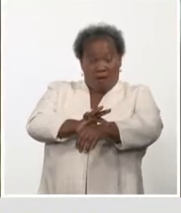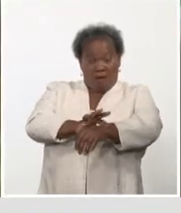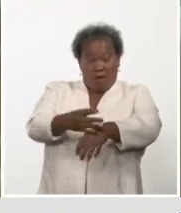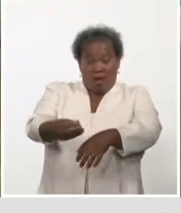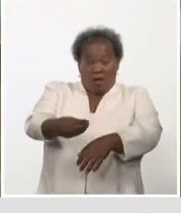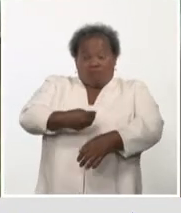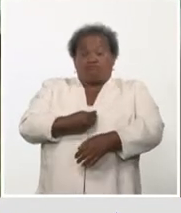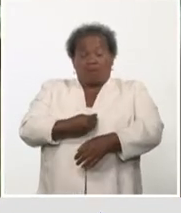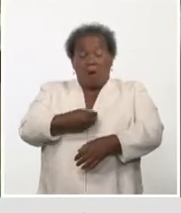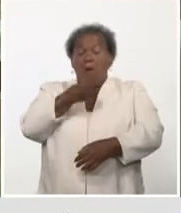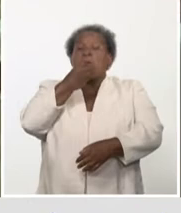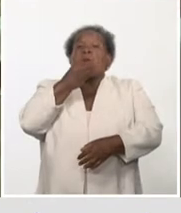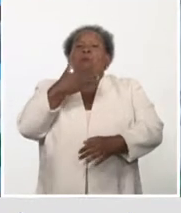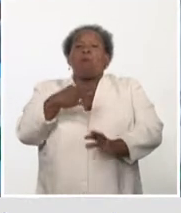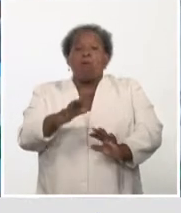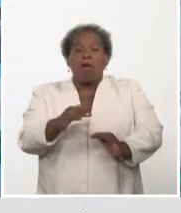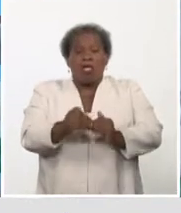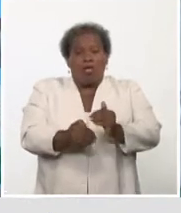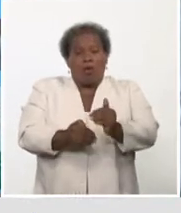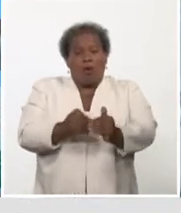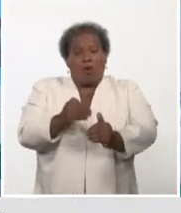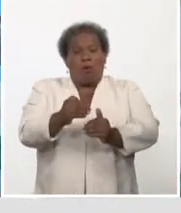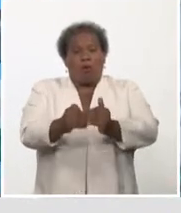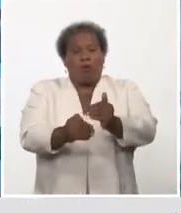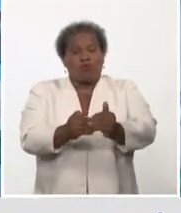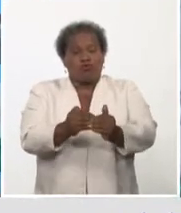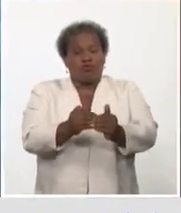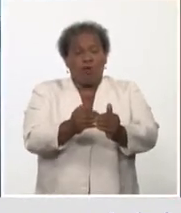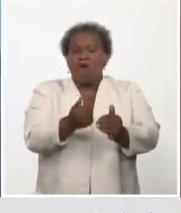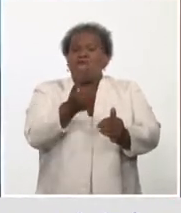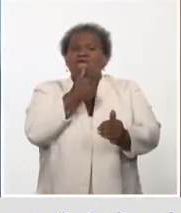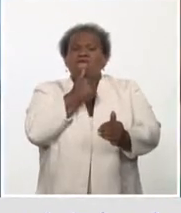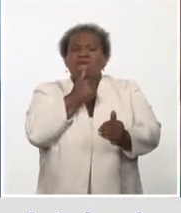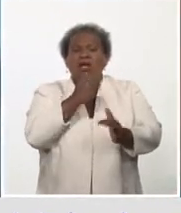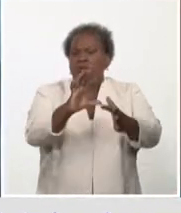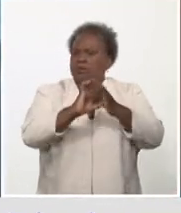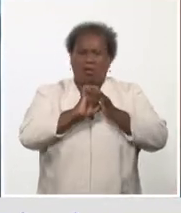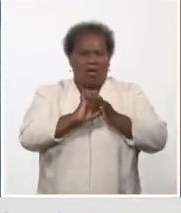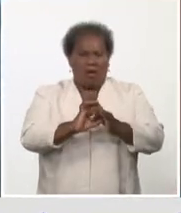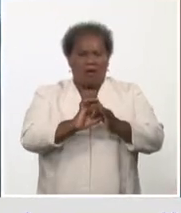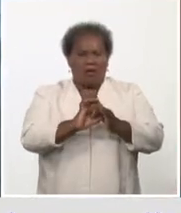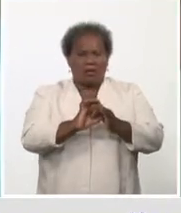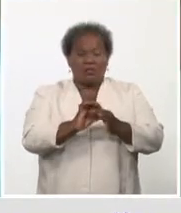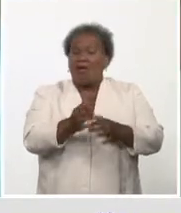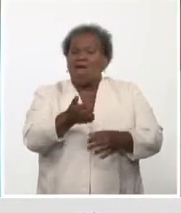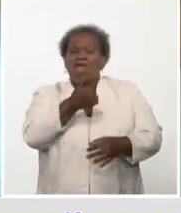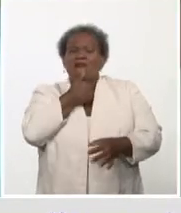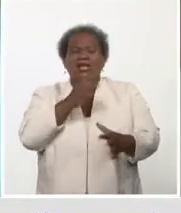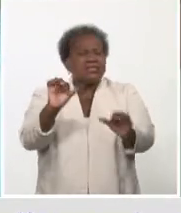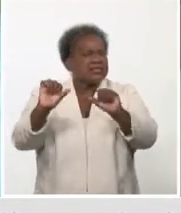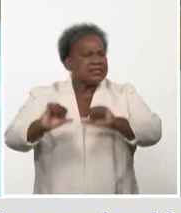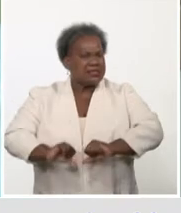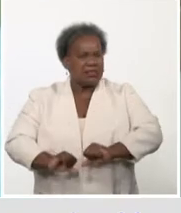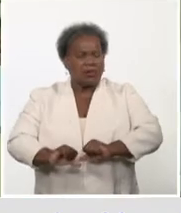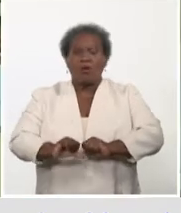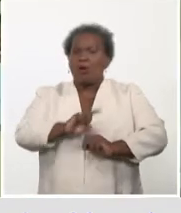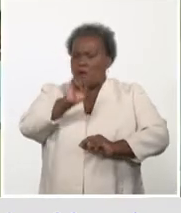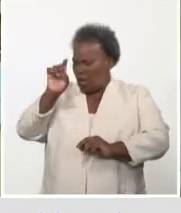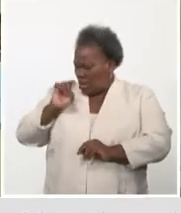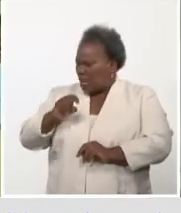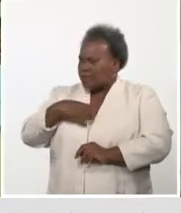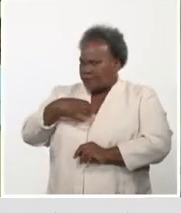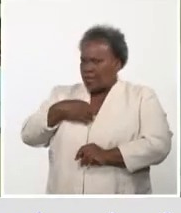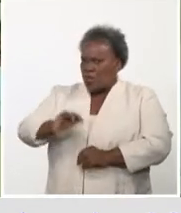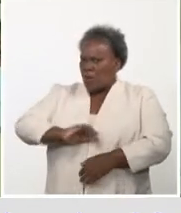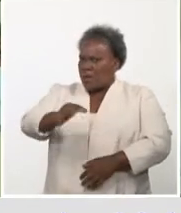probabilidades de que evolucionen hacia la gravedad, hacia estar críticas. ¿Hemos tenido embarazadas graves y críticas en todas?